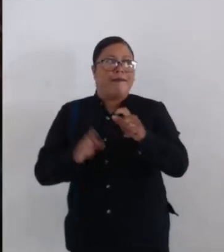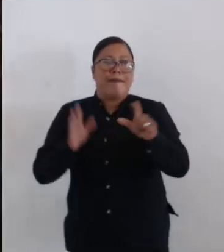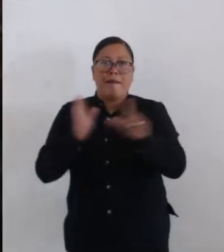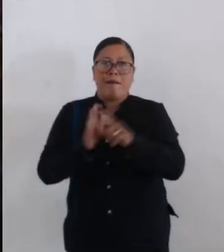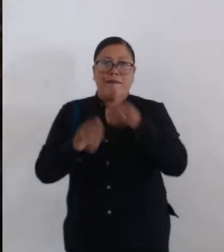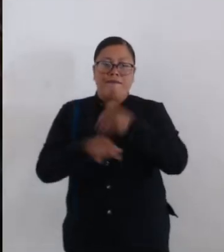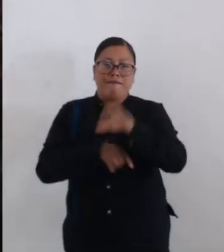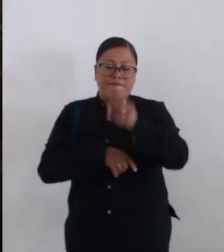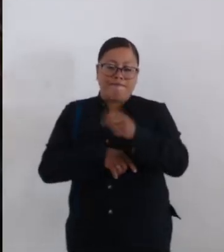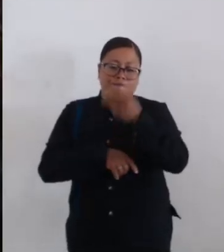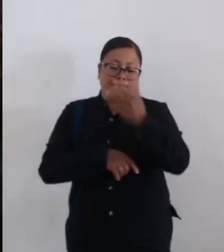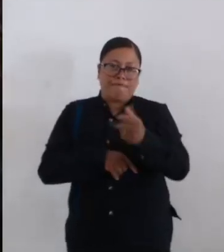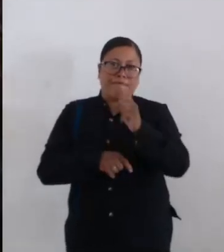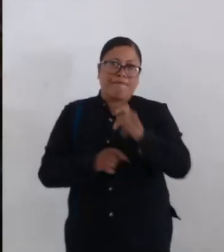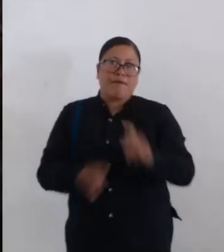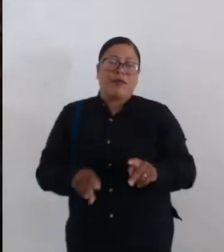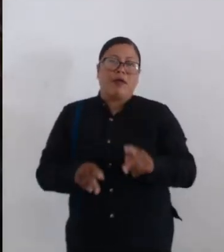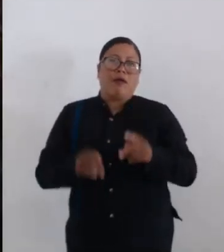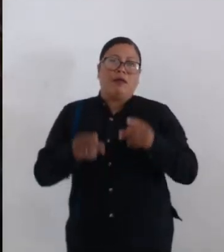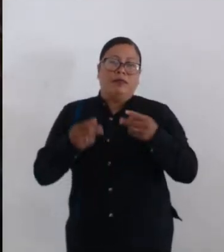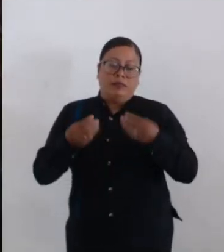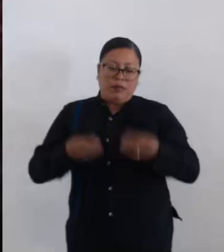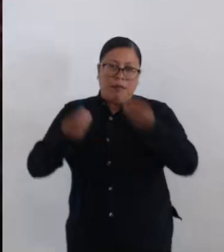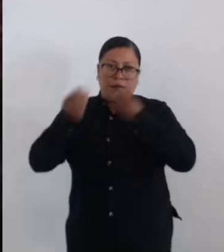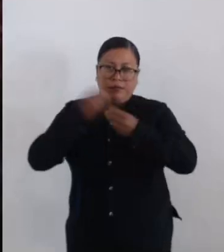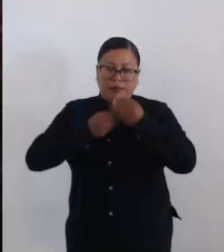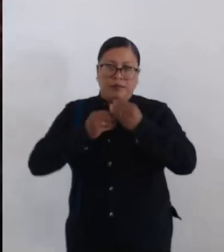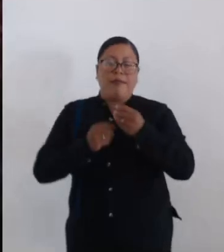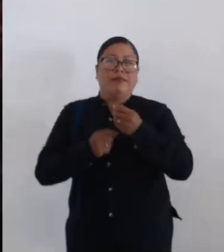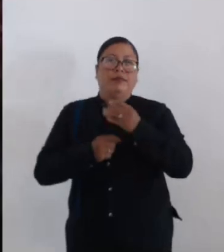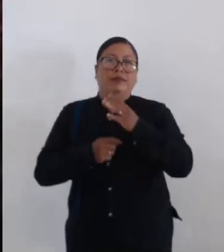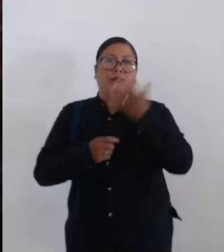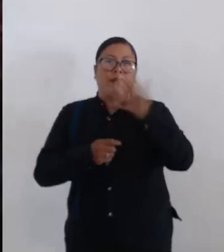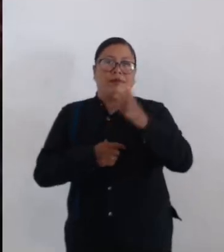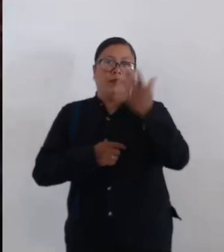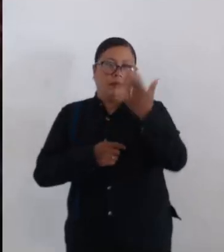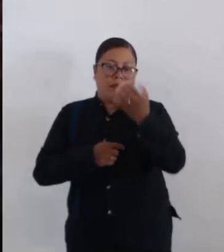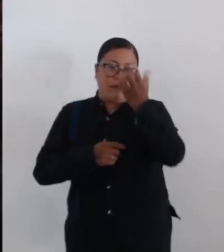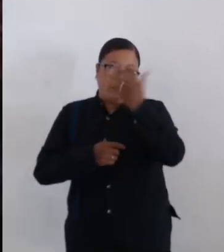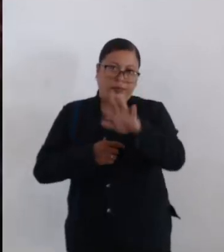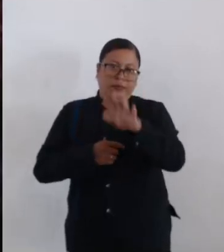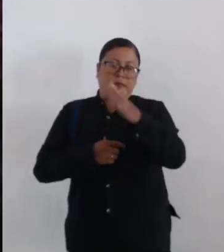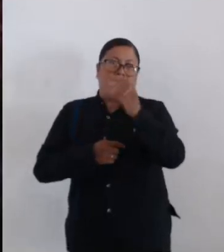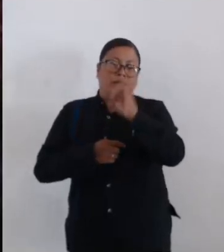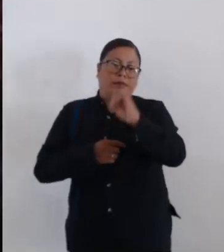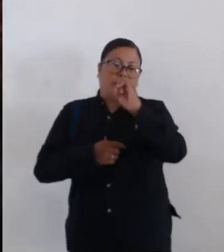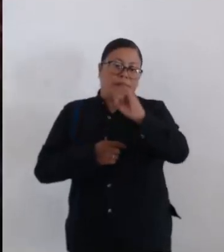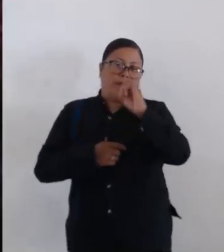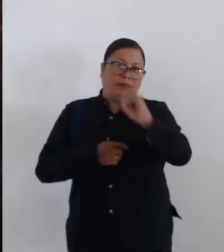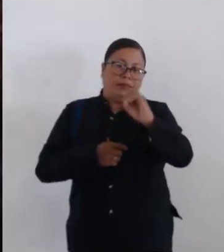68, giro del mercado, comida, objeto cuenta, 1050-0000